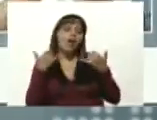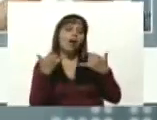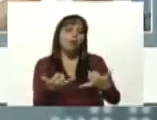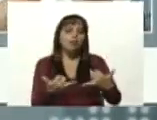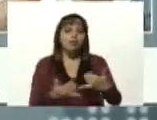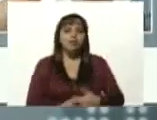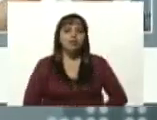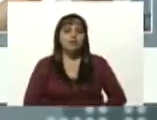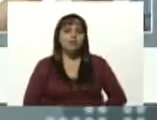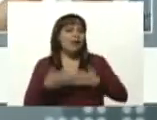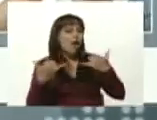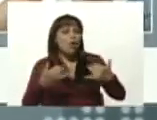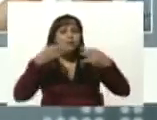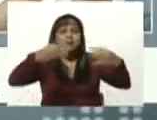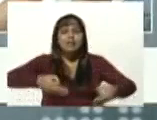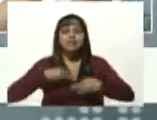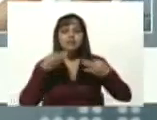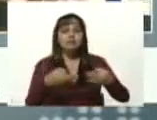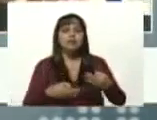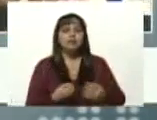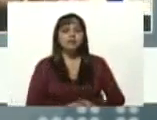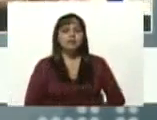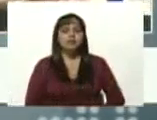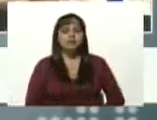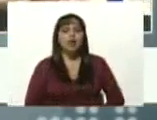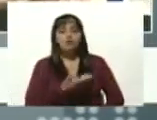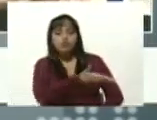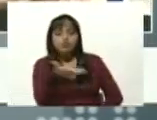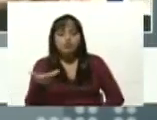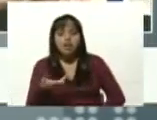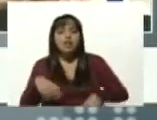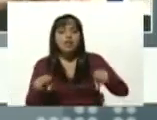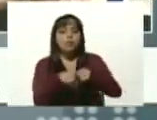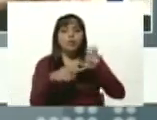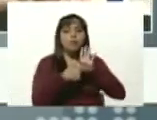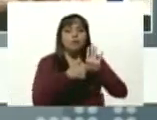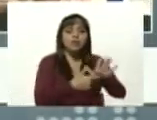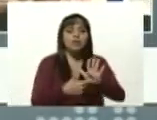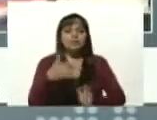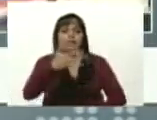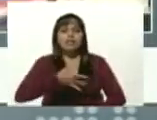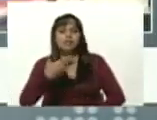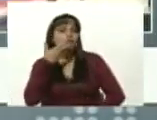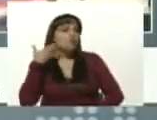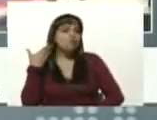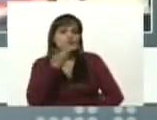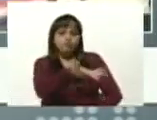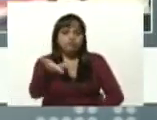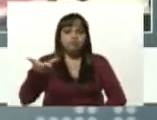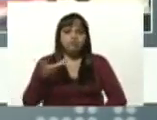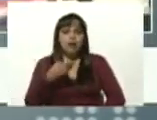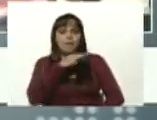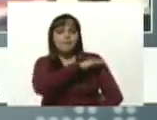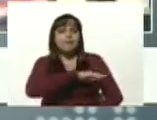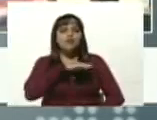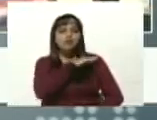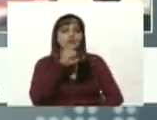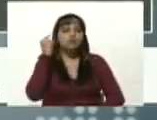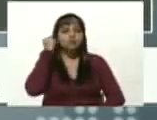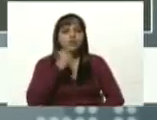para ahora y para siempre. Y ustedes son un ejemplo. Me siento orgulloso de ustedes. Misión Sucre.